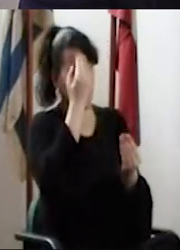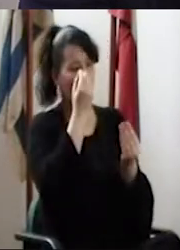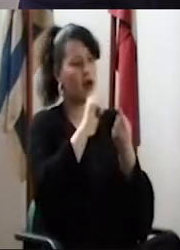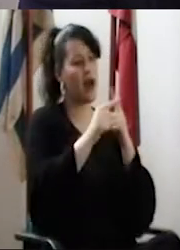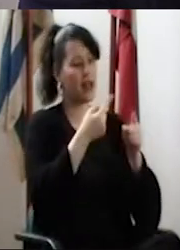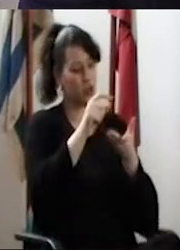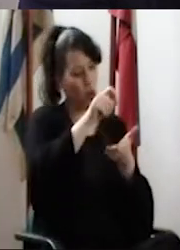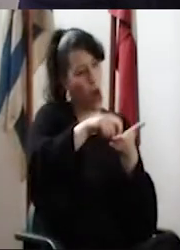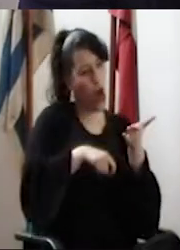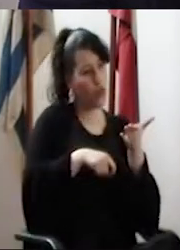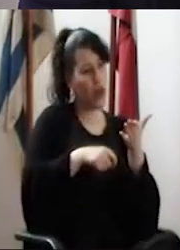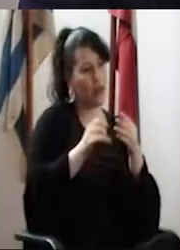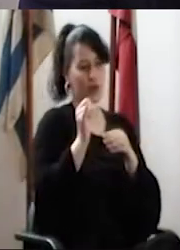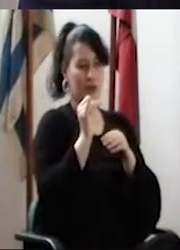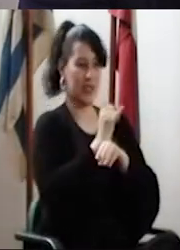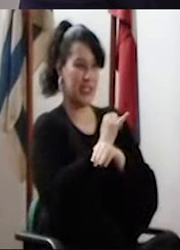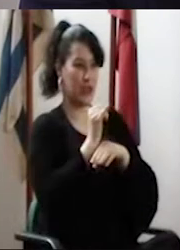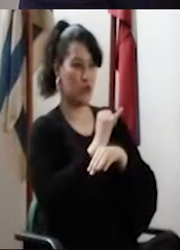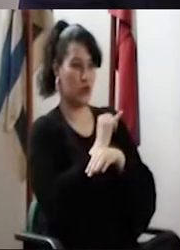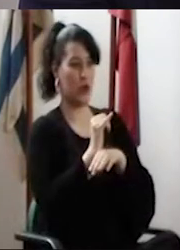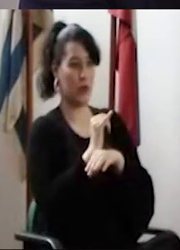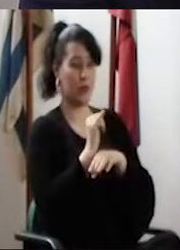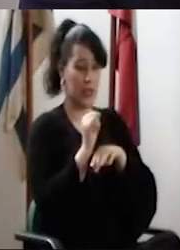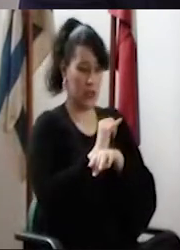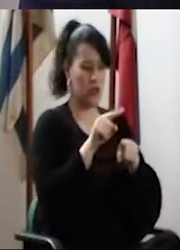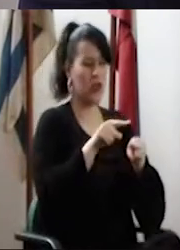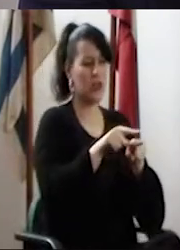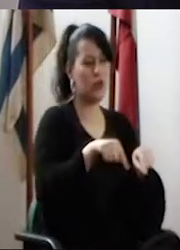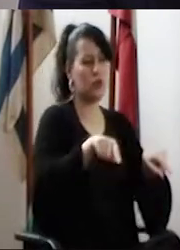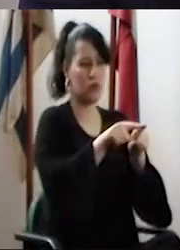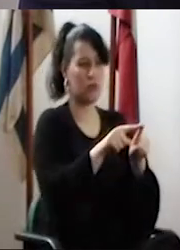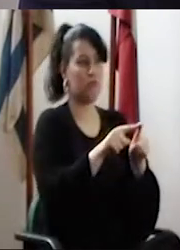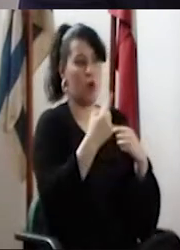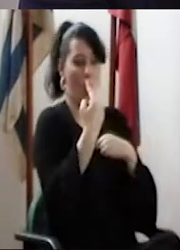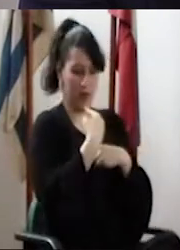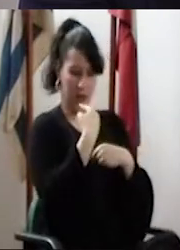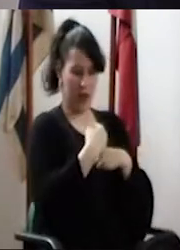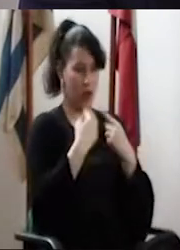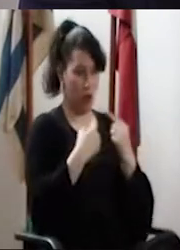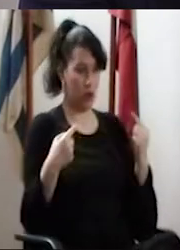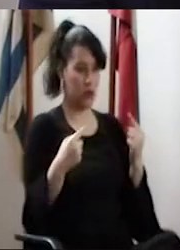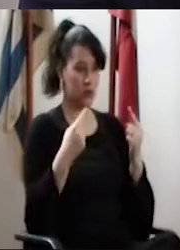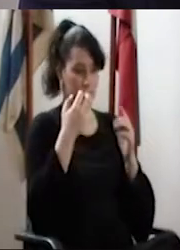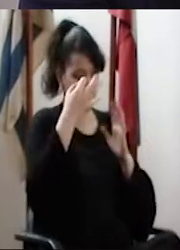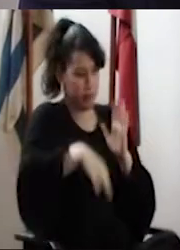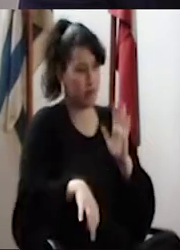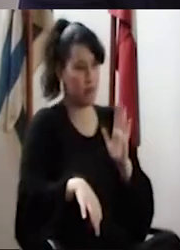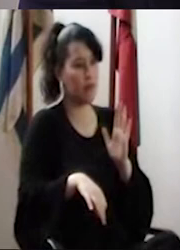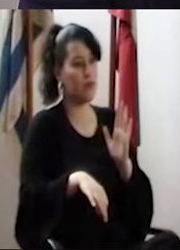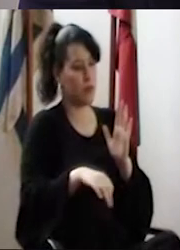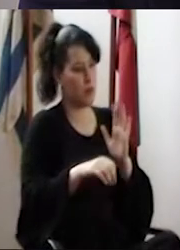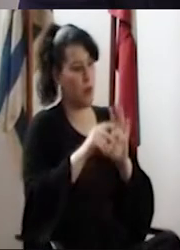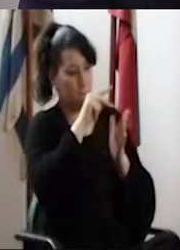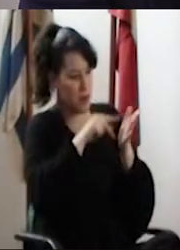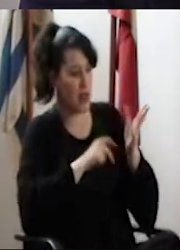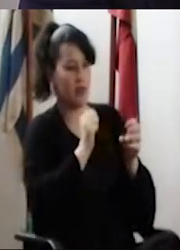una relación de contrato con la institución. La institución espera de nosotros determinadas cosas que van a estar